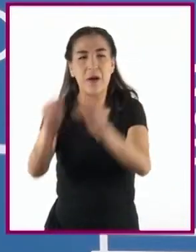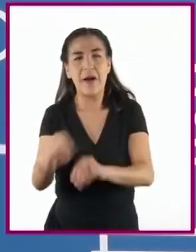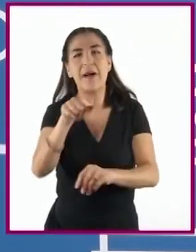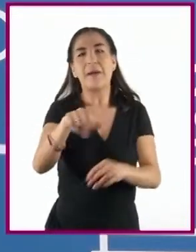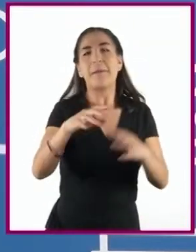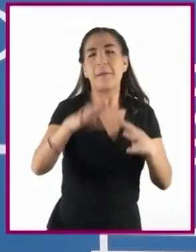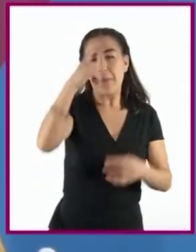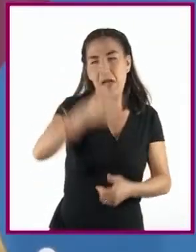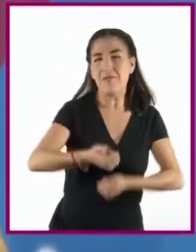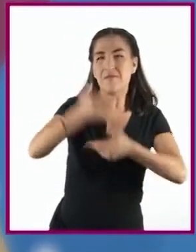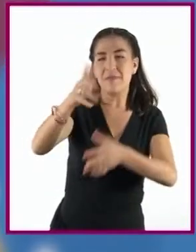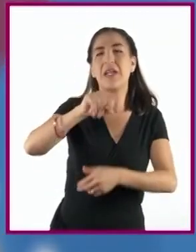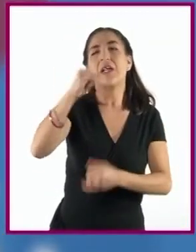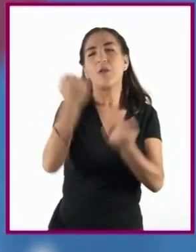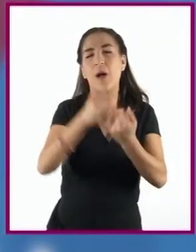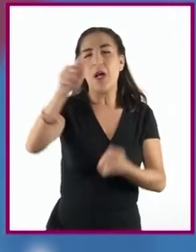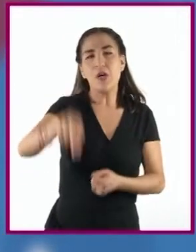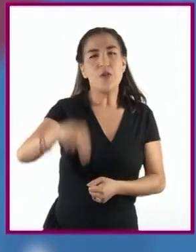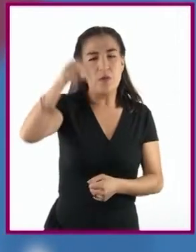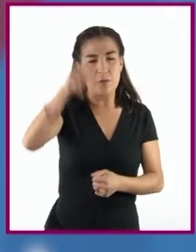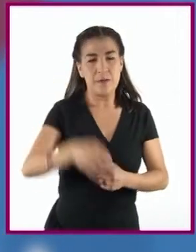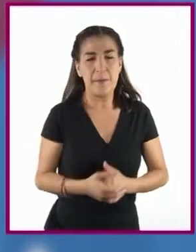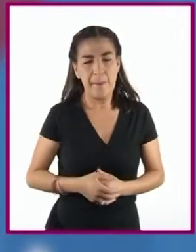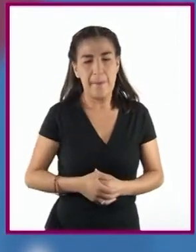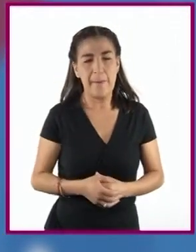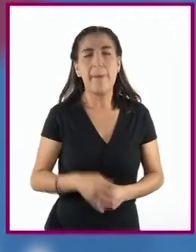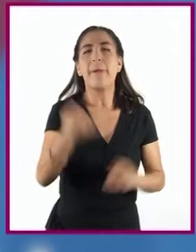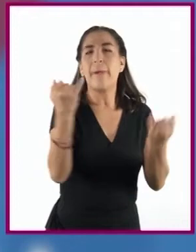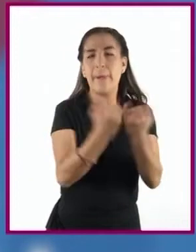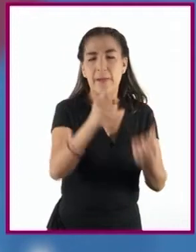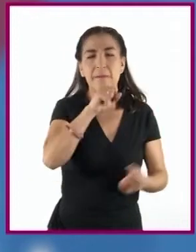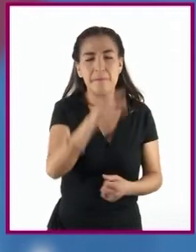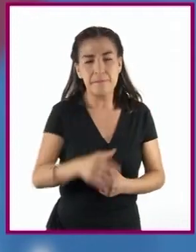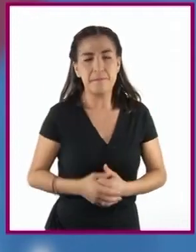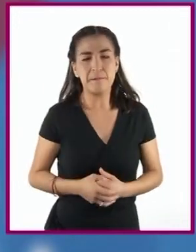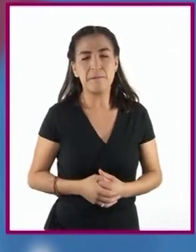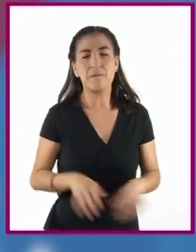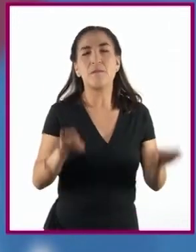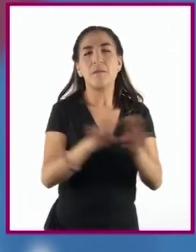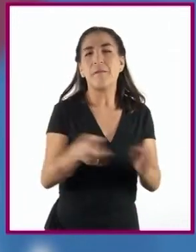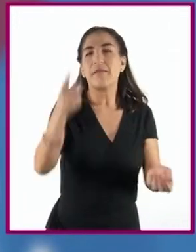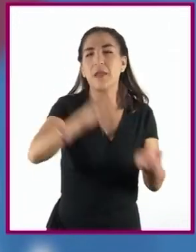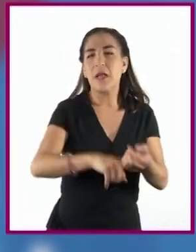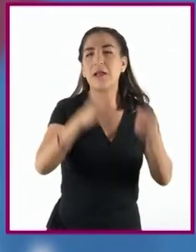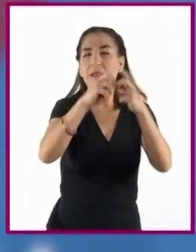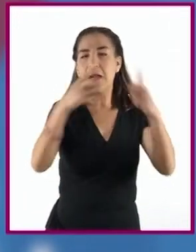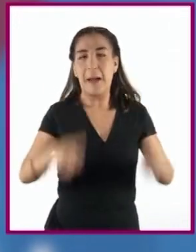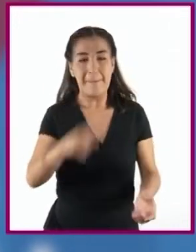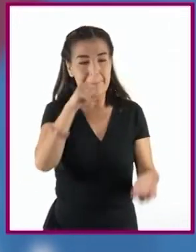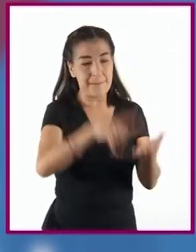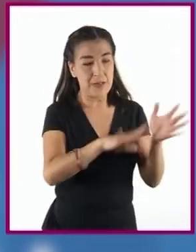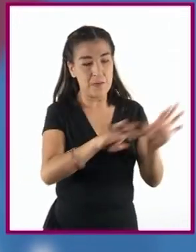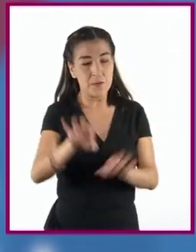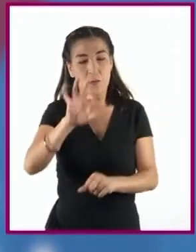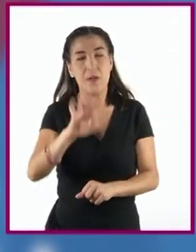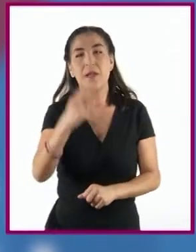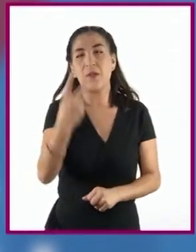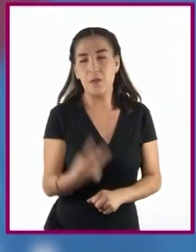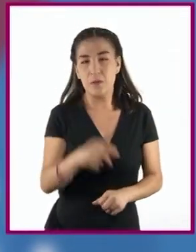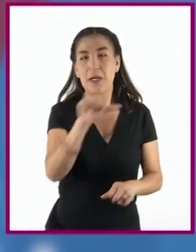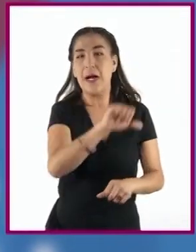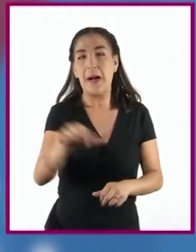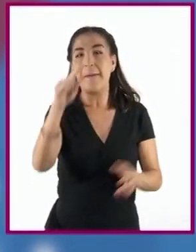al vecino del norte. Además, bajo el Programa Bracero que se desarrolló de 1942 a